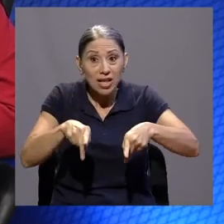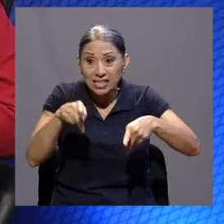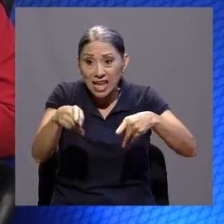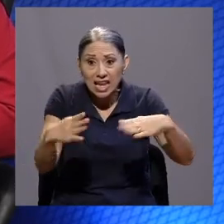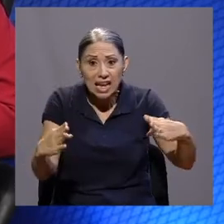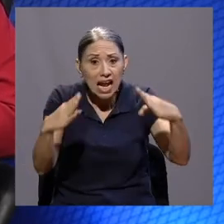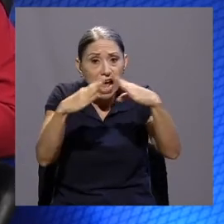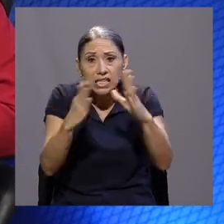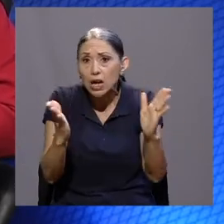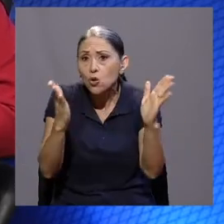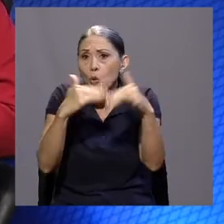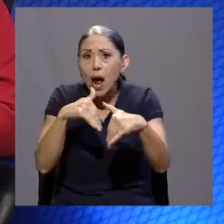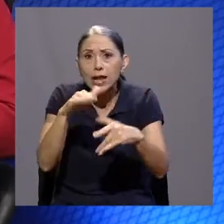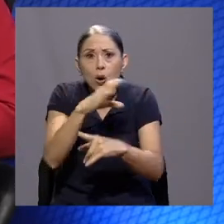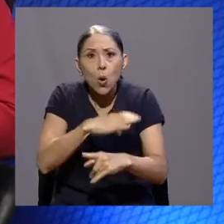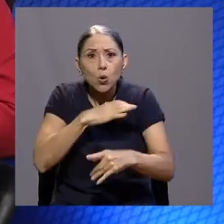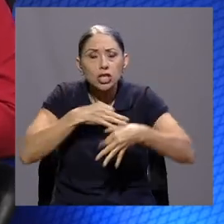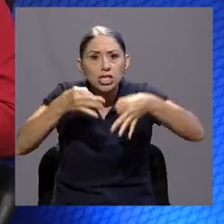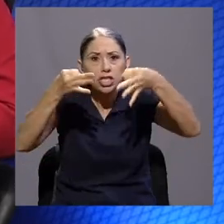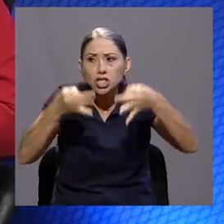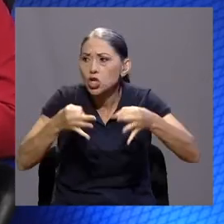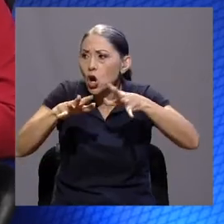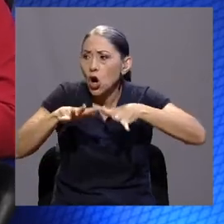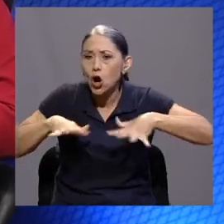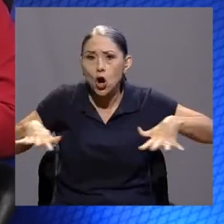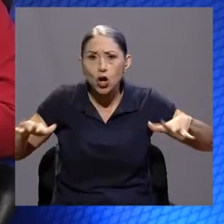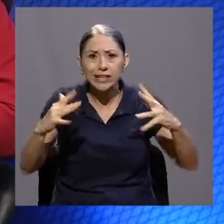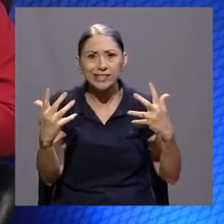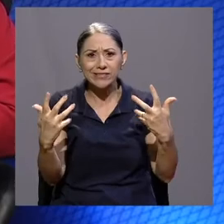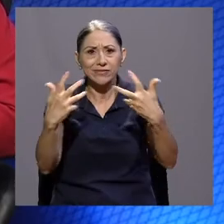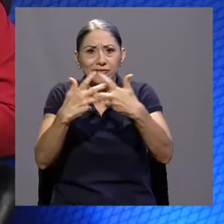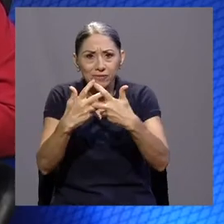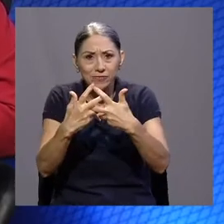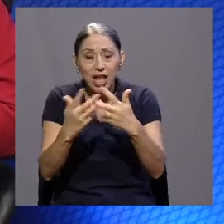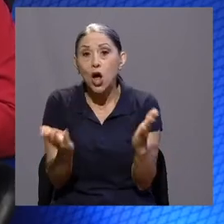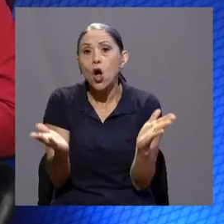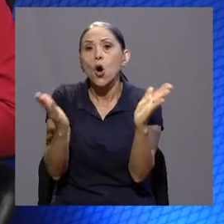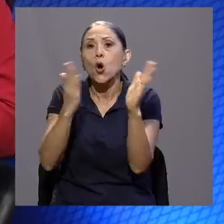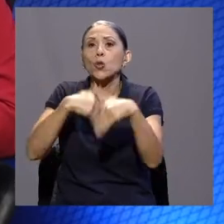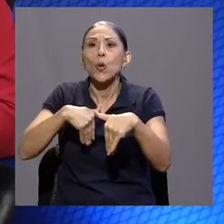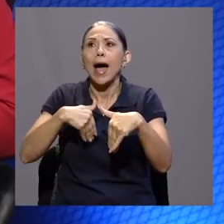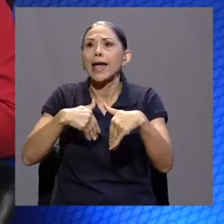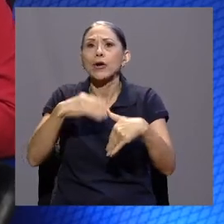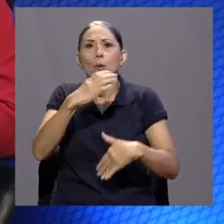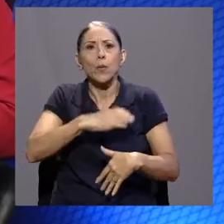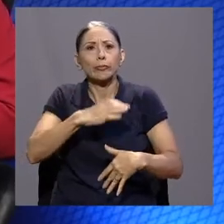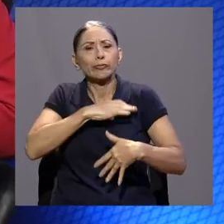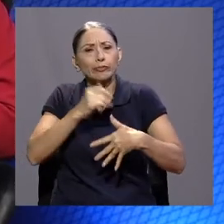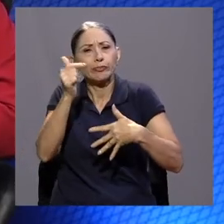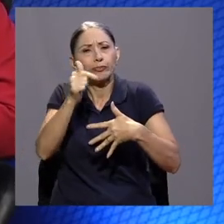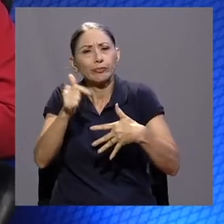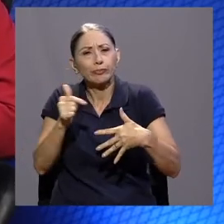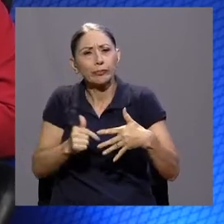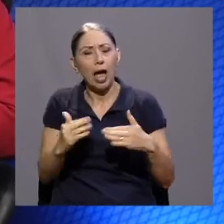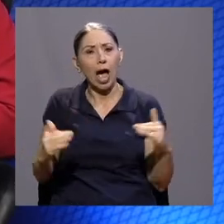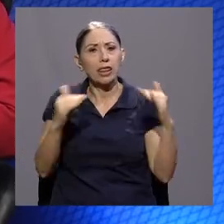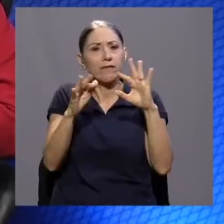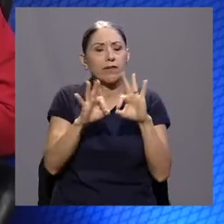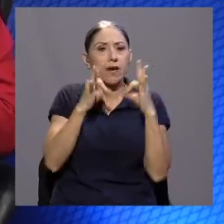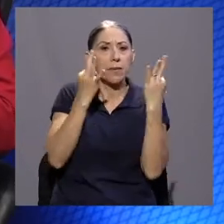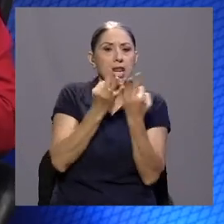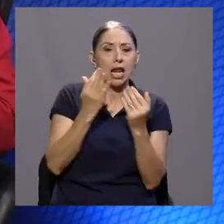tenían las condiciones físicas ni las pautas en nivel familiar y a nivel con jefaturas y demás,